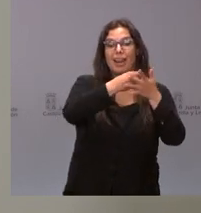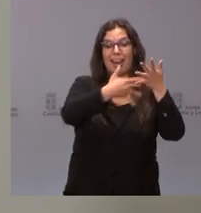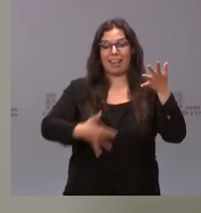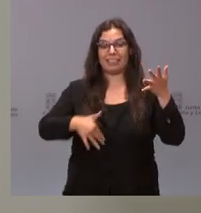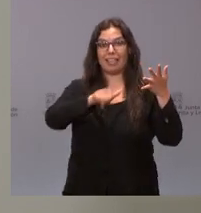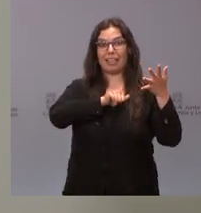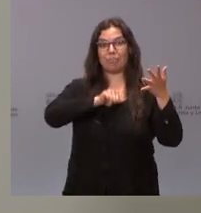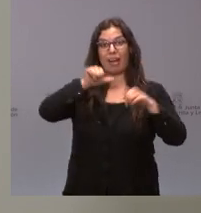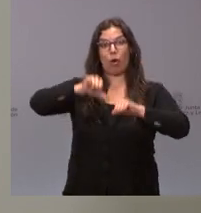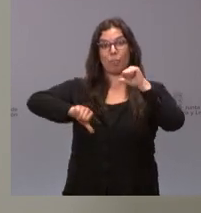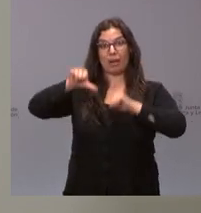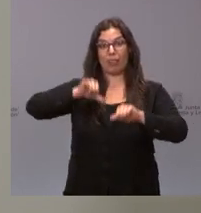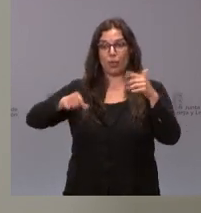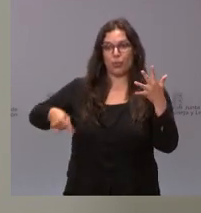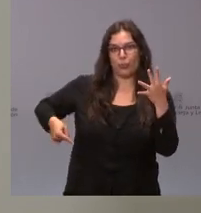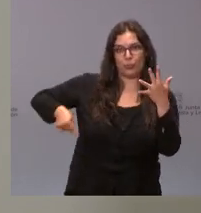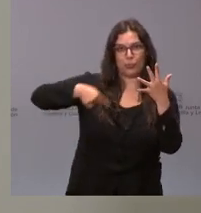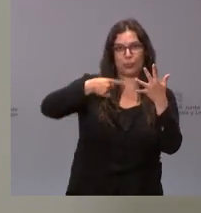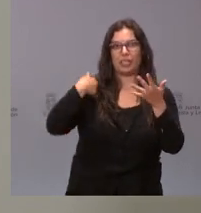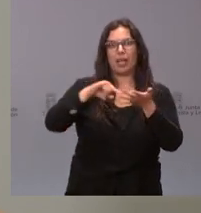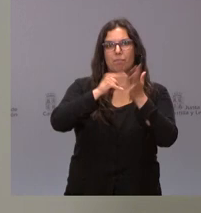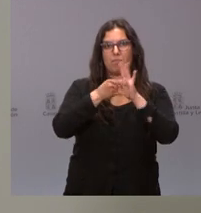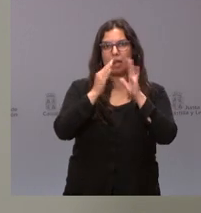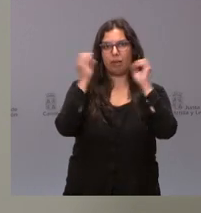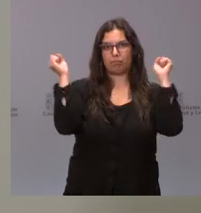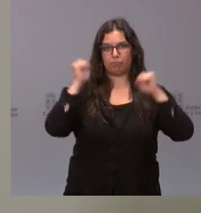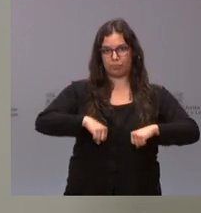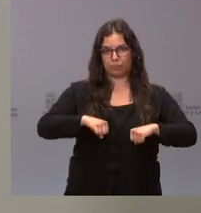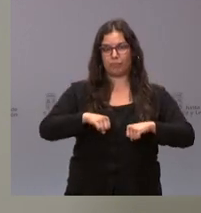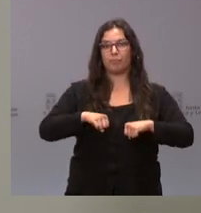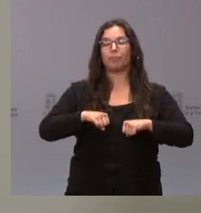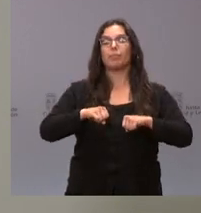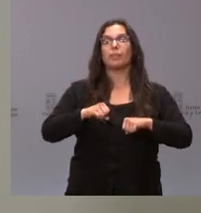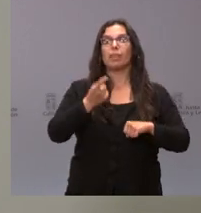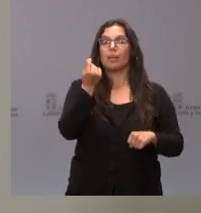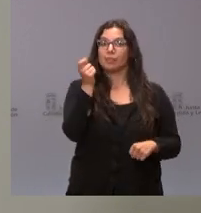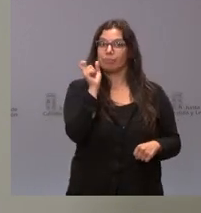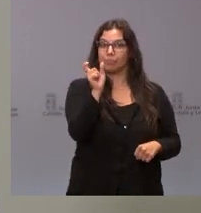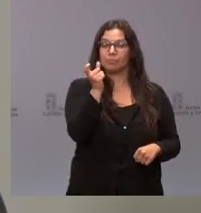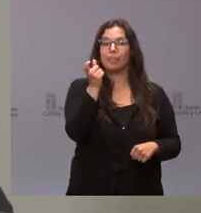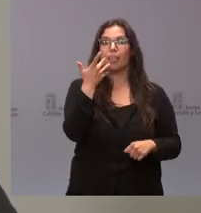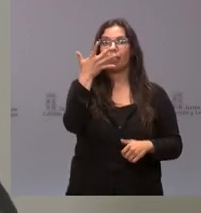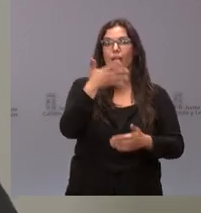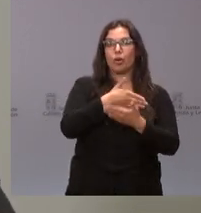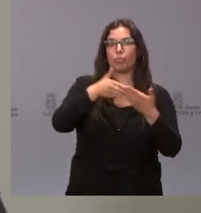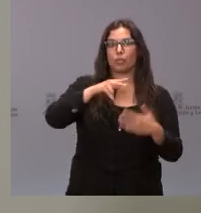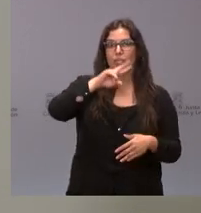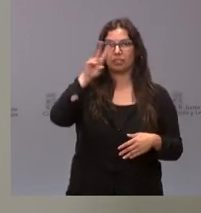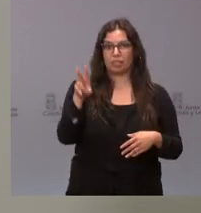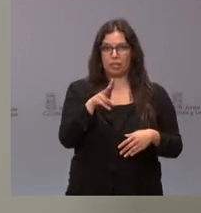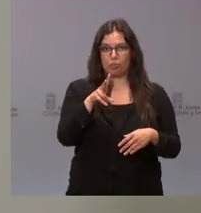espera quirúrgicas en Castilla y León por un importe de 5 millones de euros.